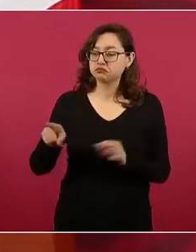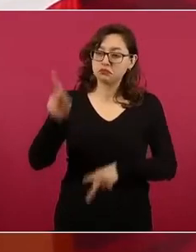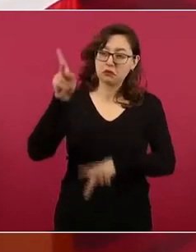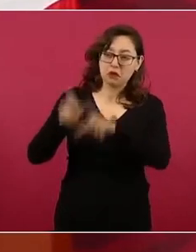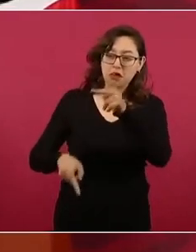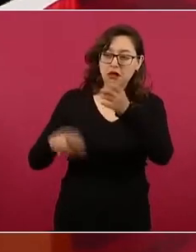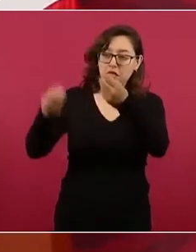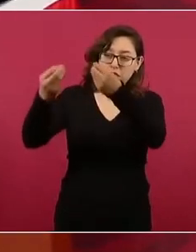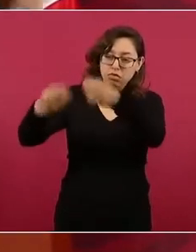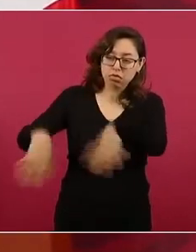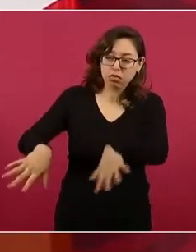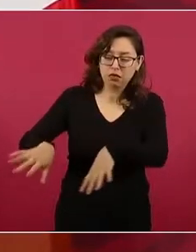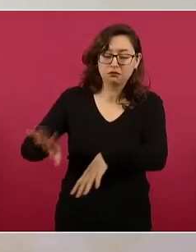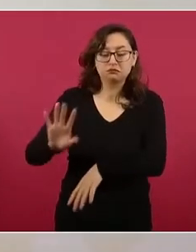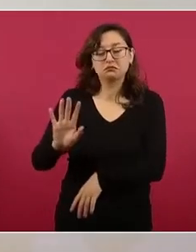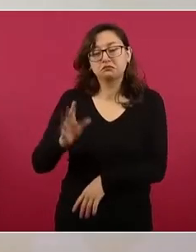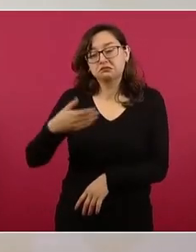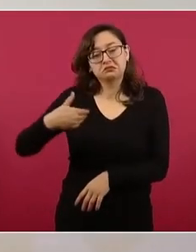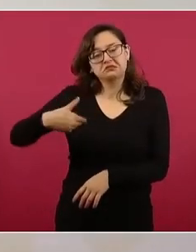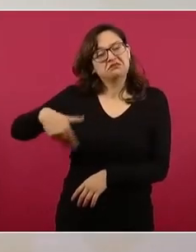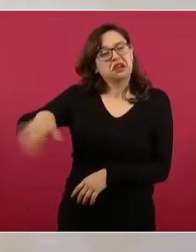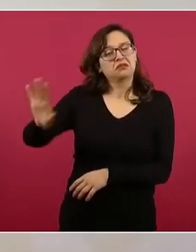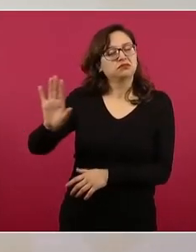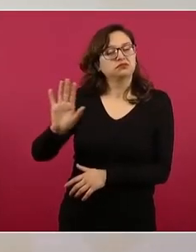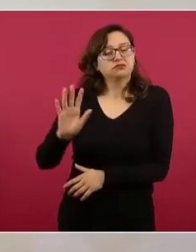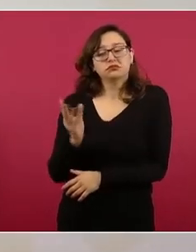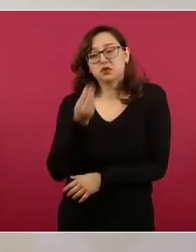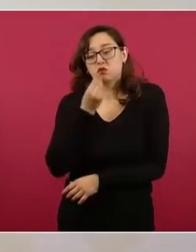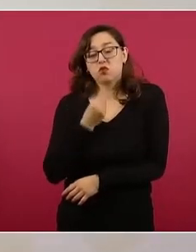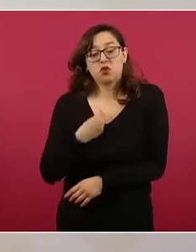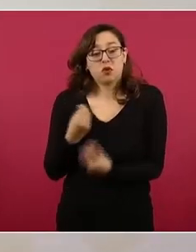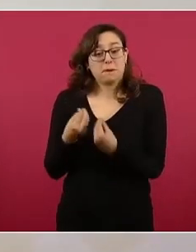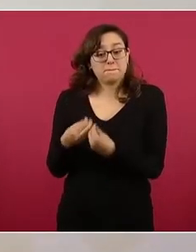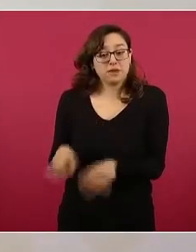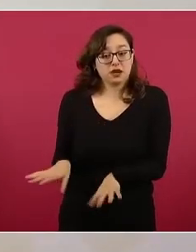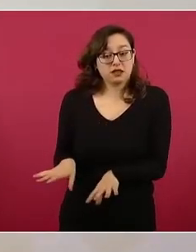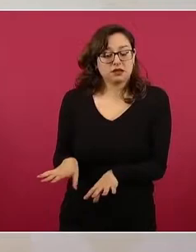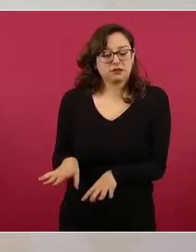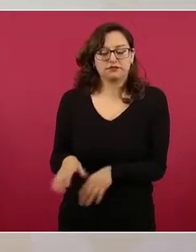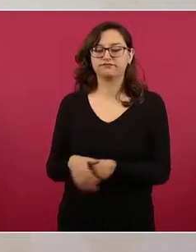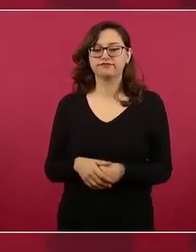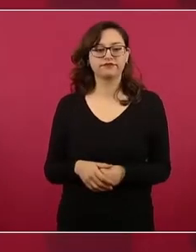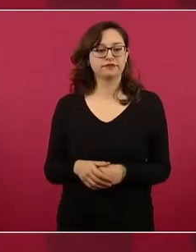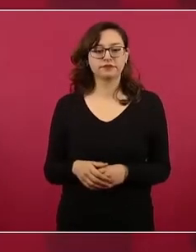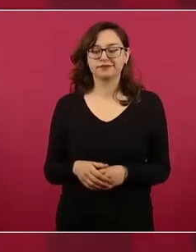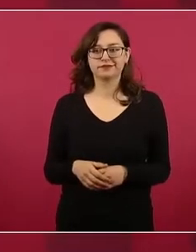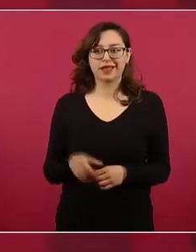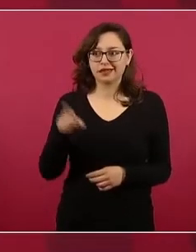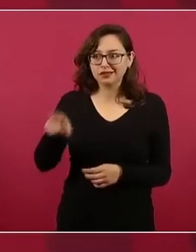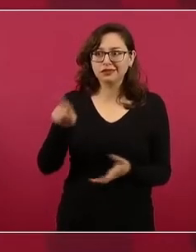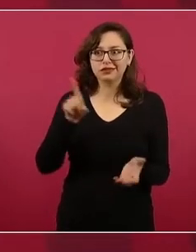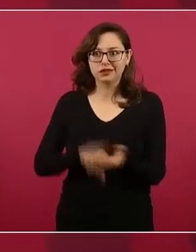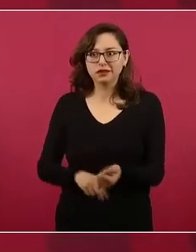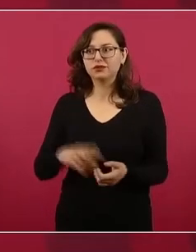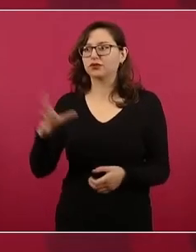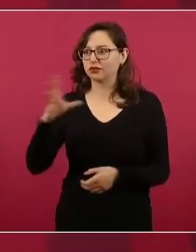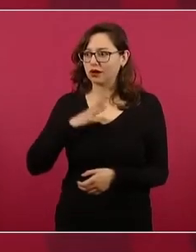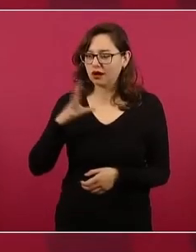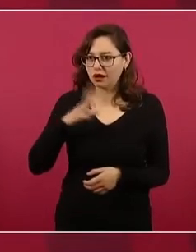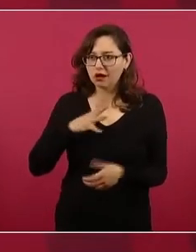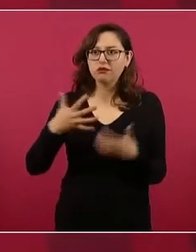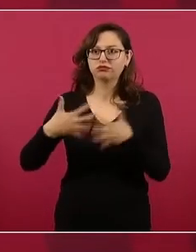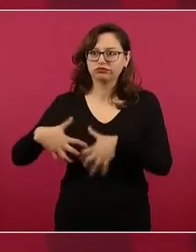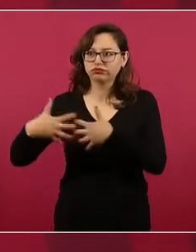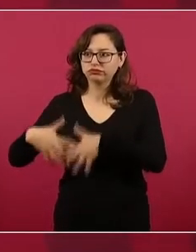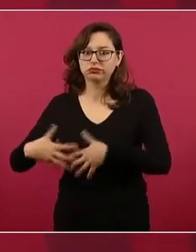que se echaran a perder, tanques que se trajeron